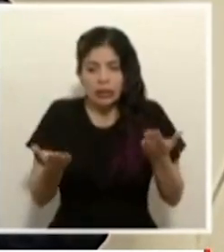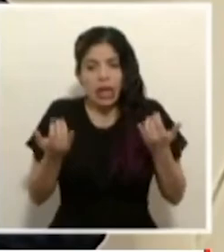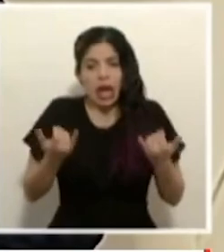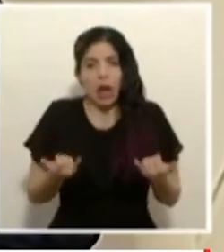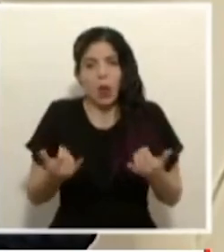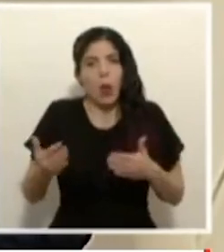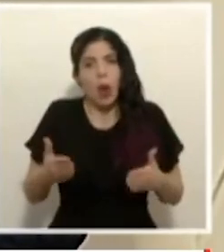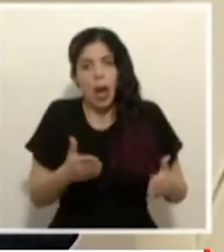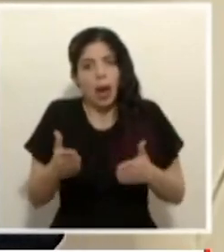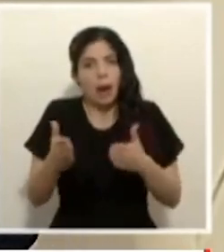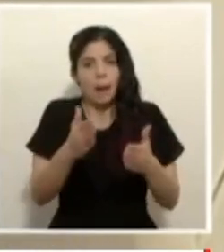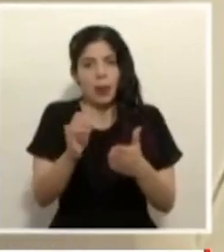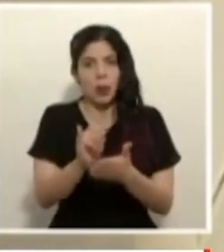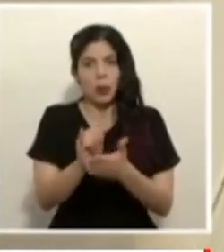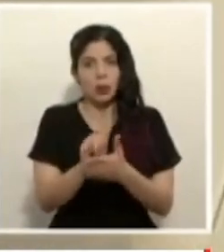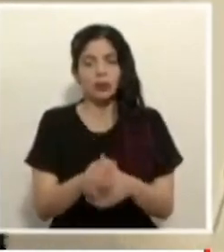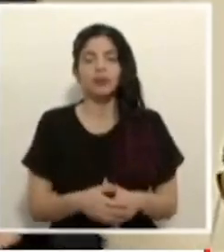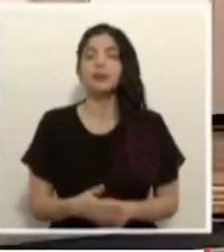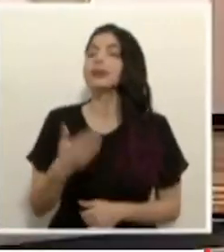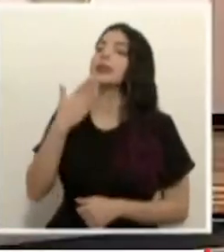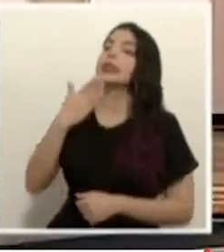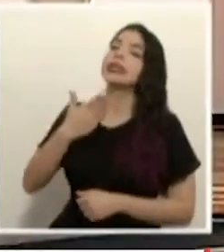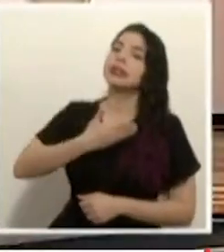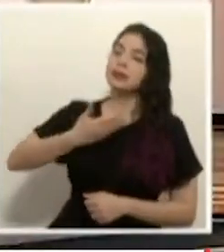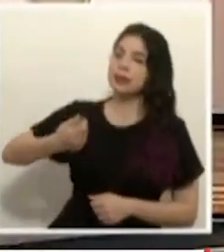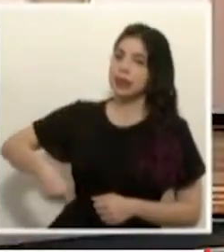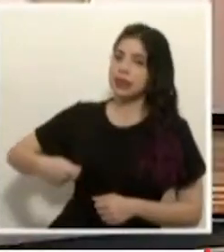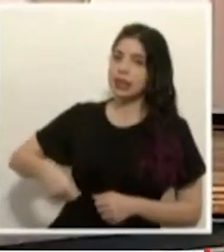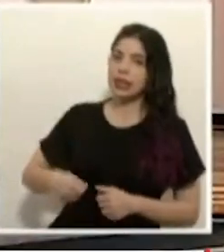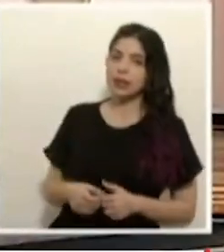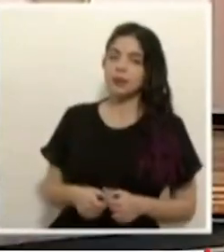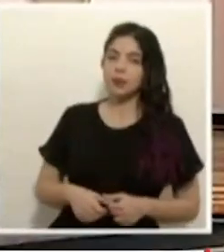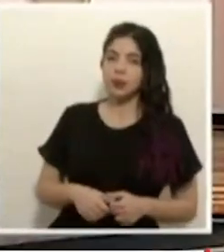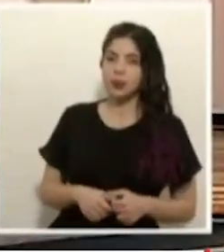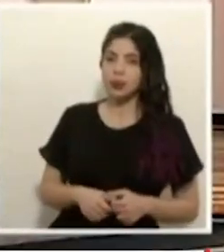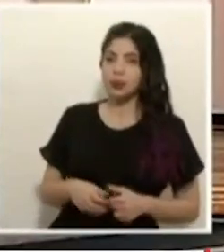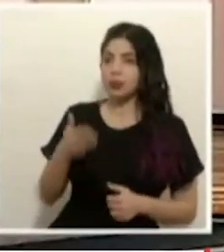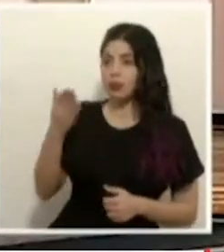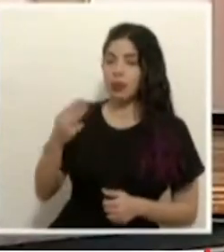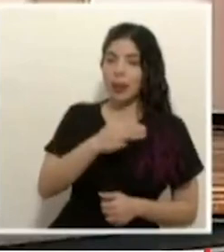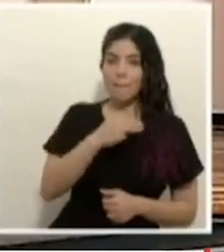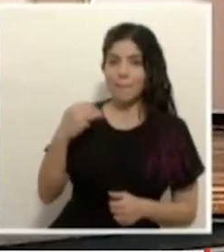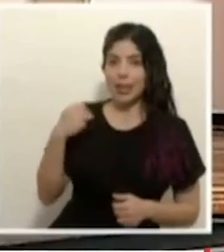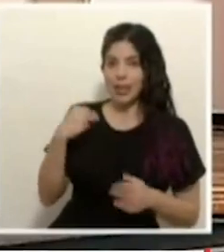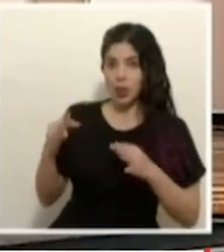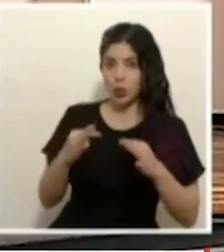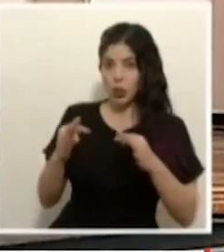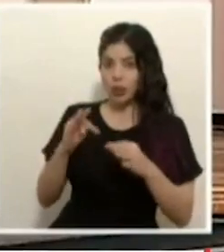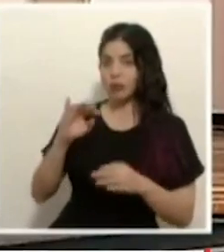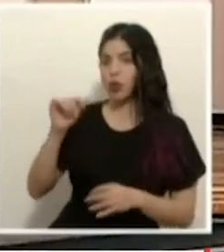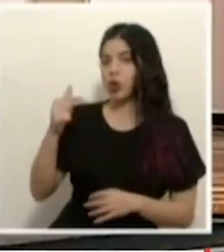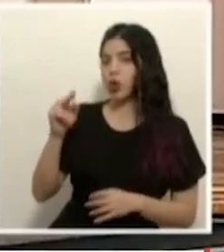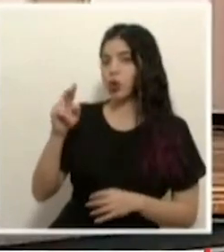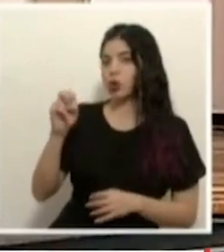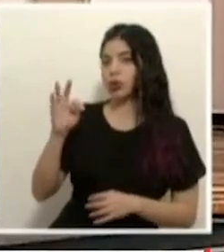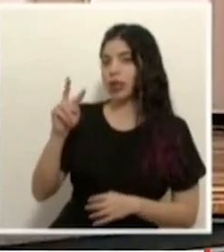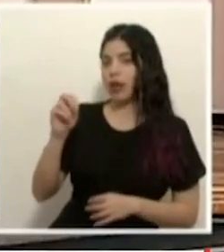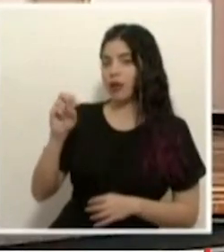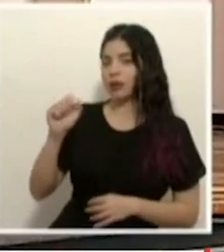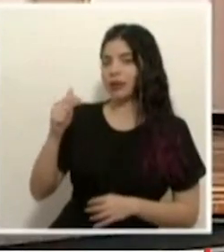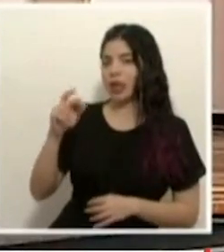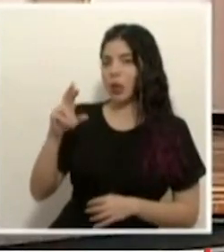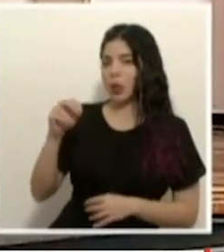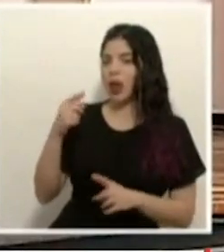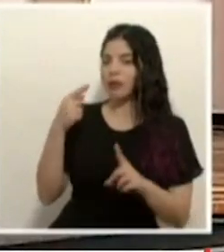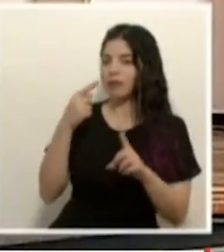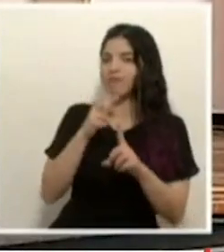encaminando gracias señor presidente señor ministro de turismo don Gustavo Segura para concluir la respuesta